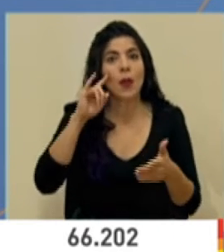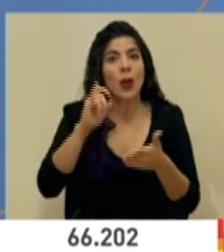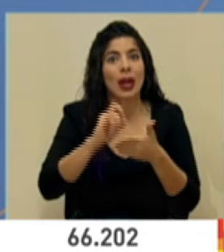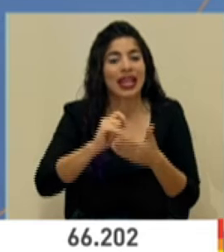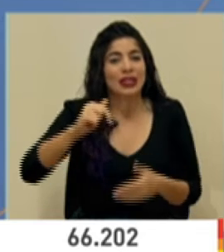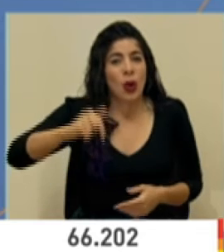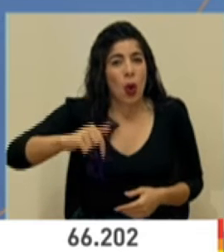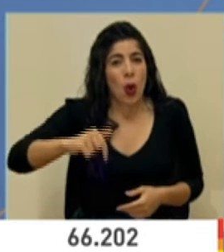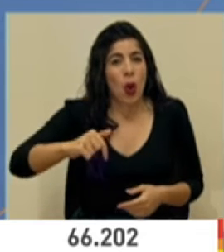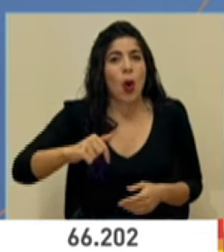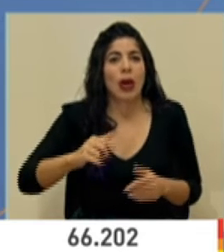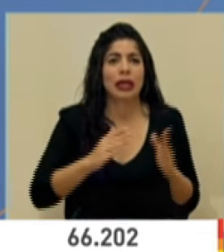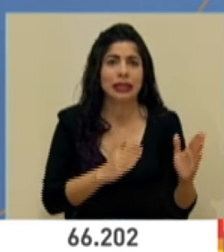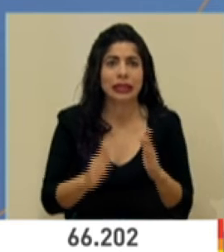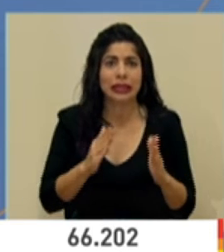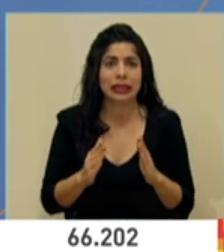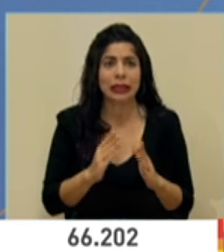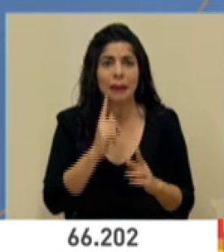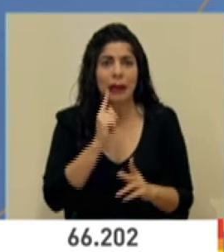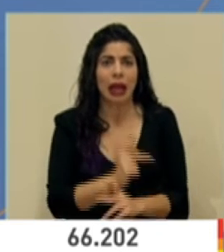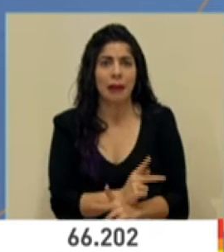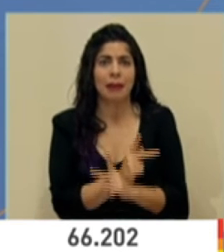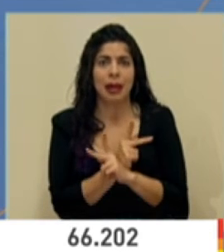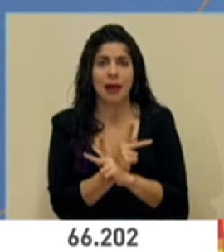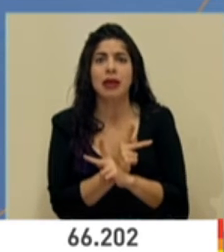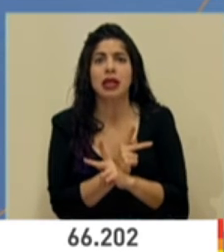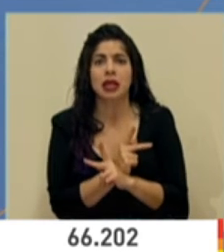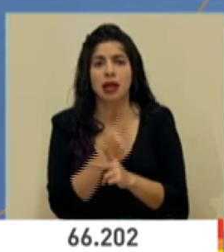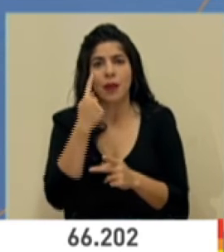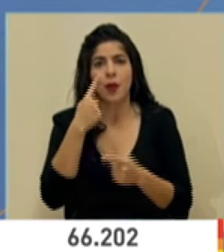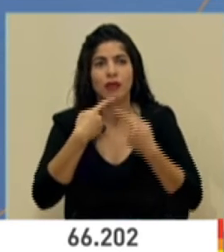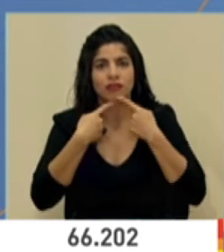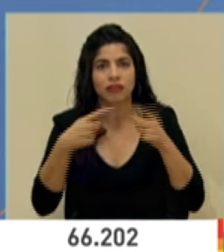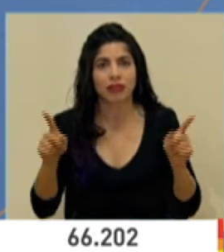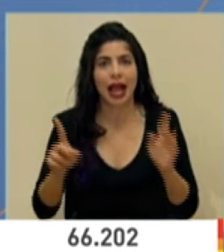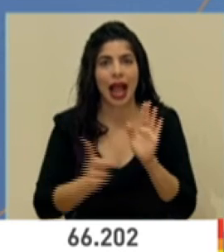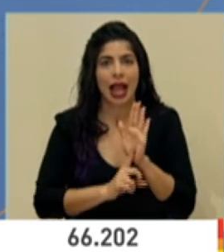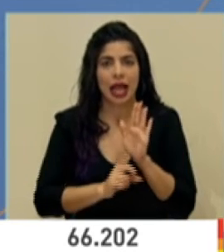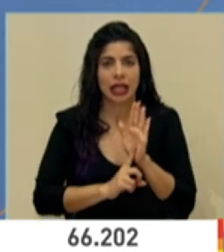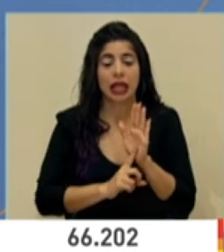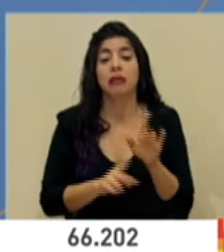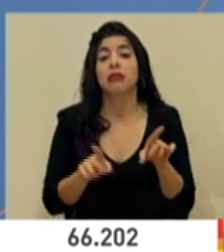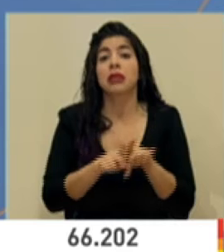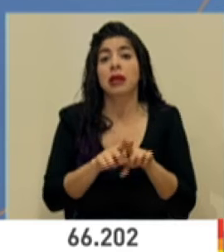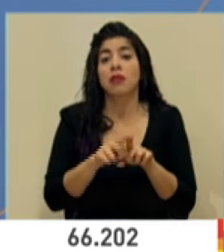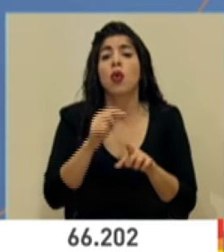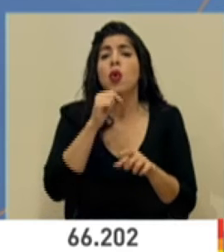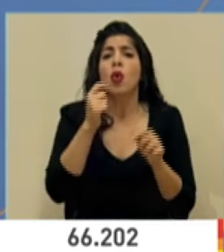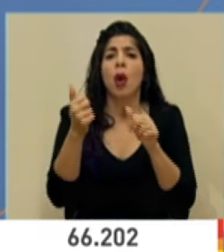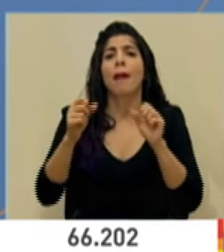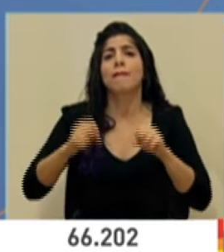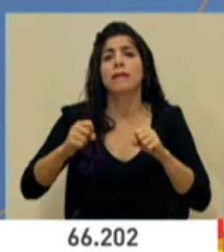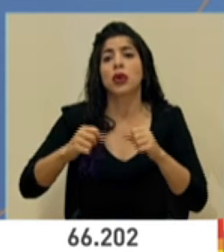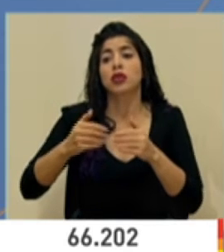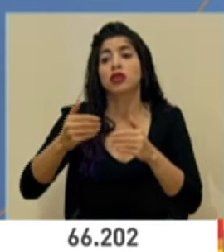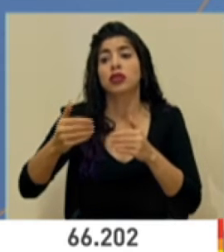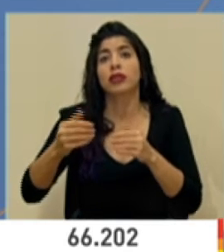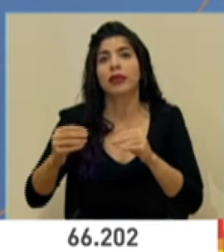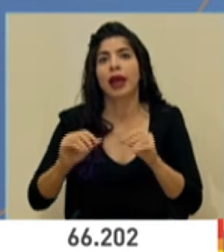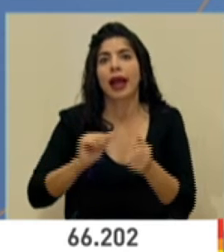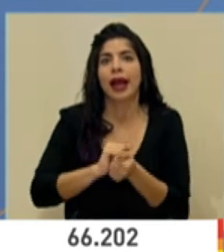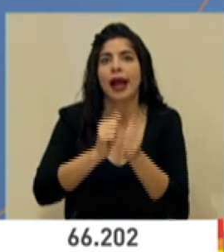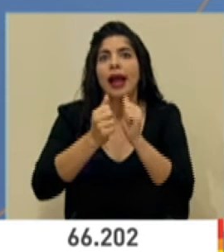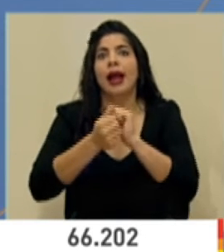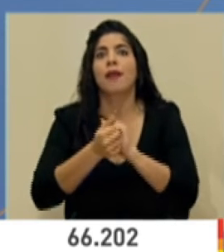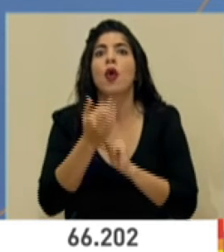todas las previsiones mediante la emisión de esta alerta. No descartamos que en las próximas horas tengamos que elevar el nivel de